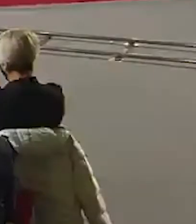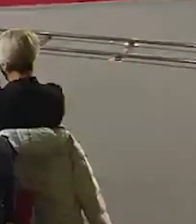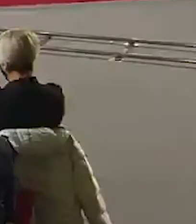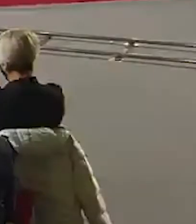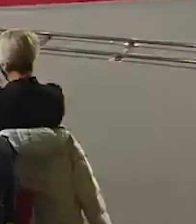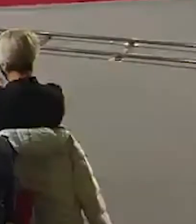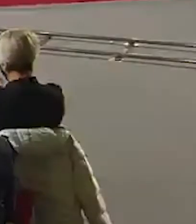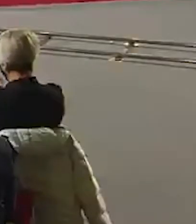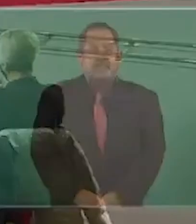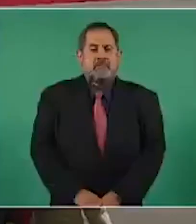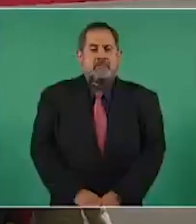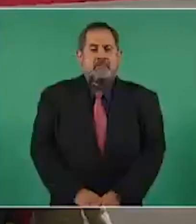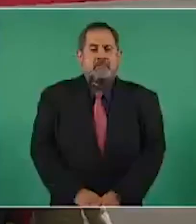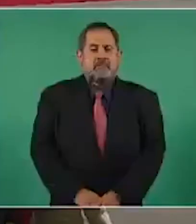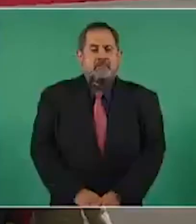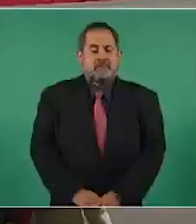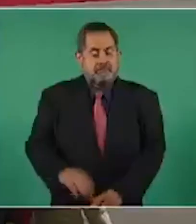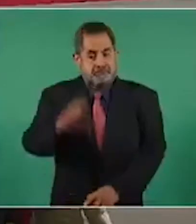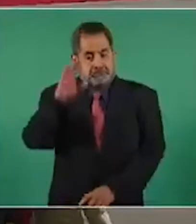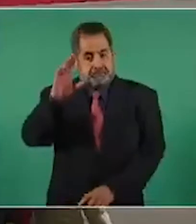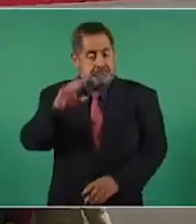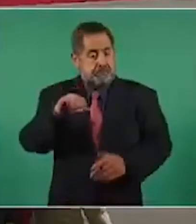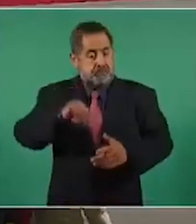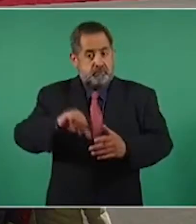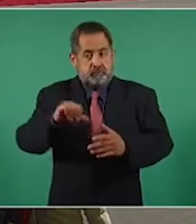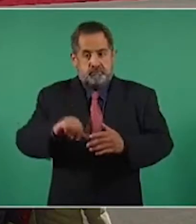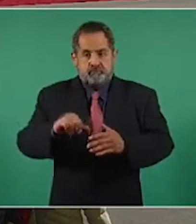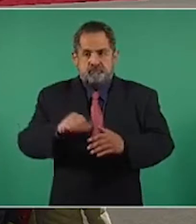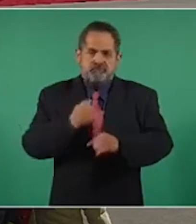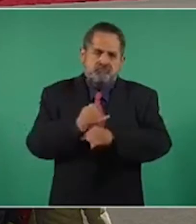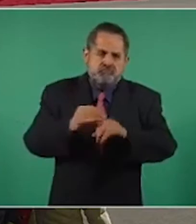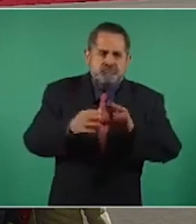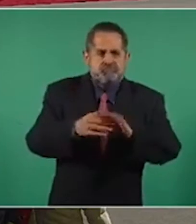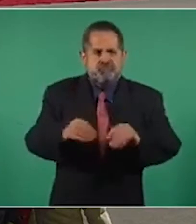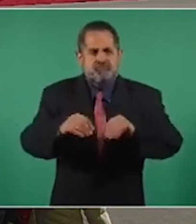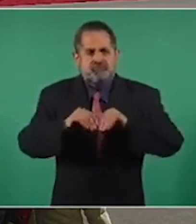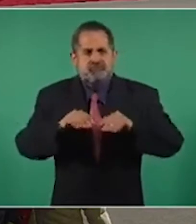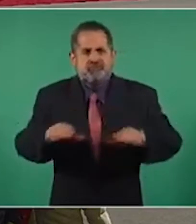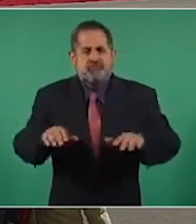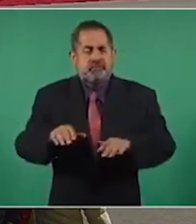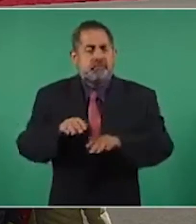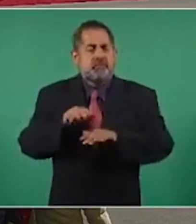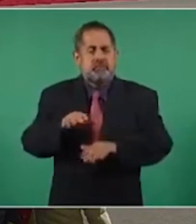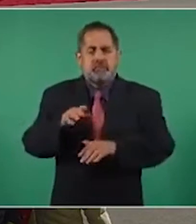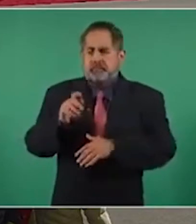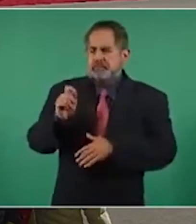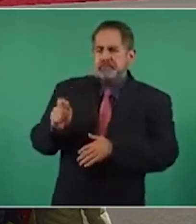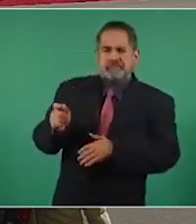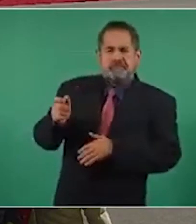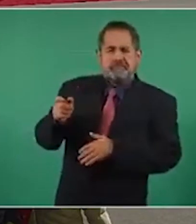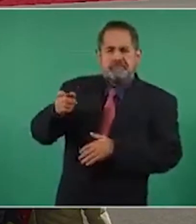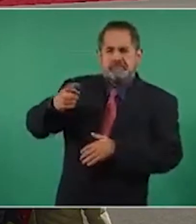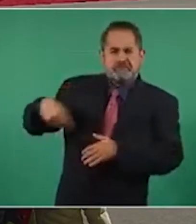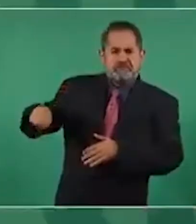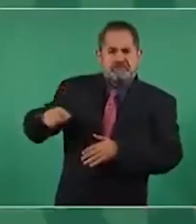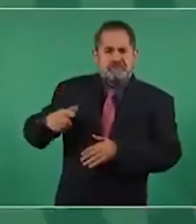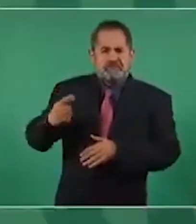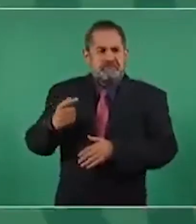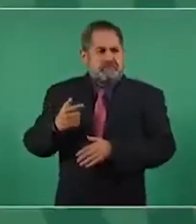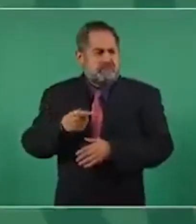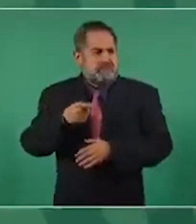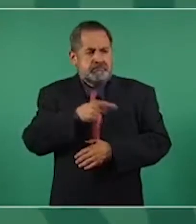están llevando a cabo para prevenir y para salvar